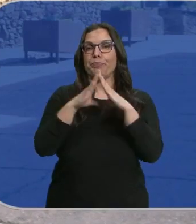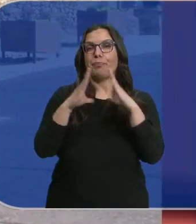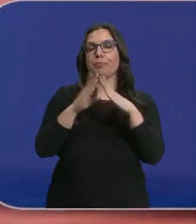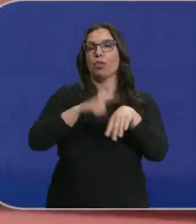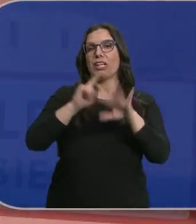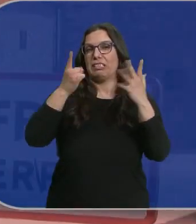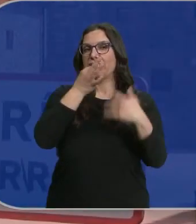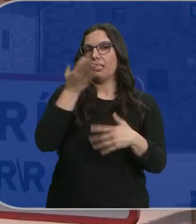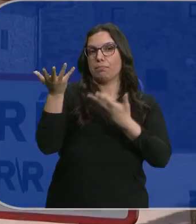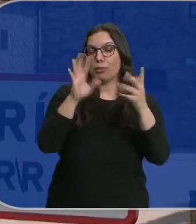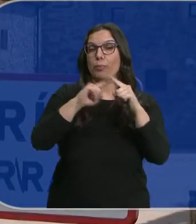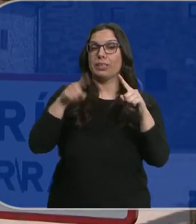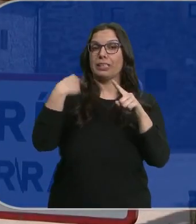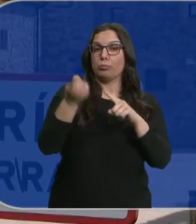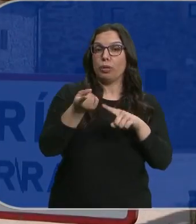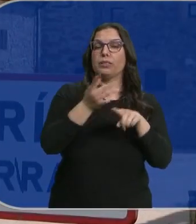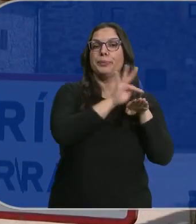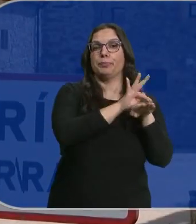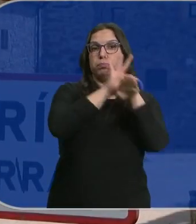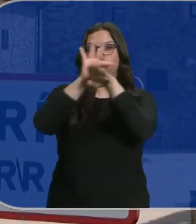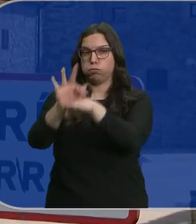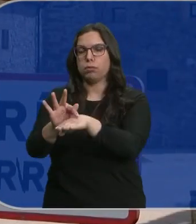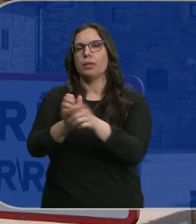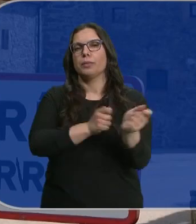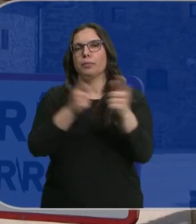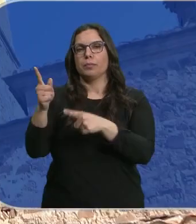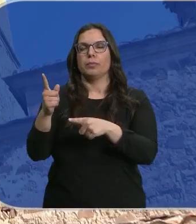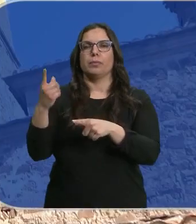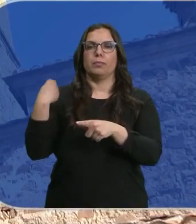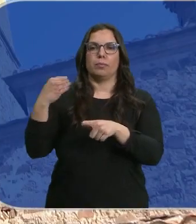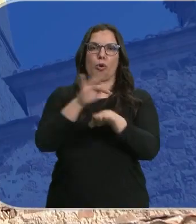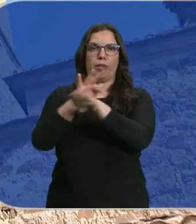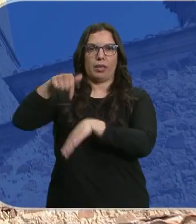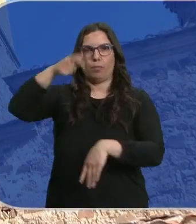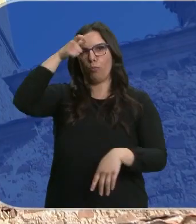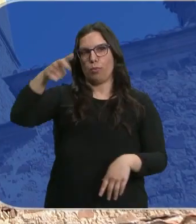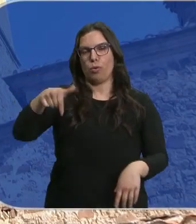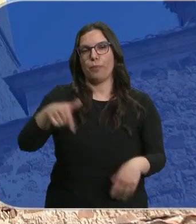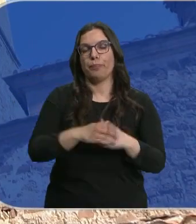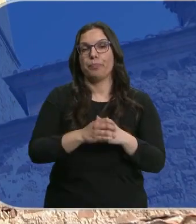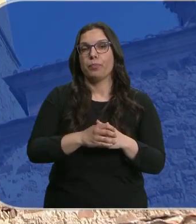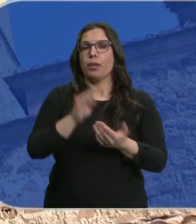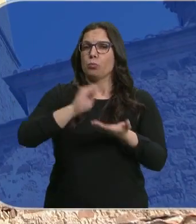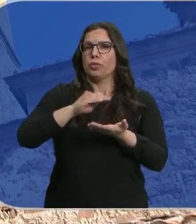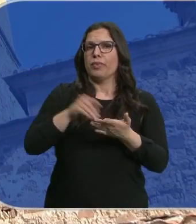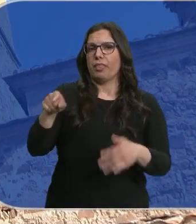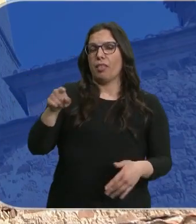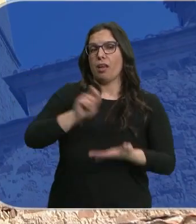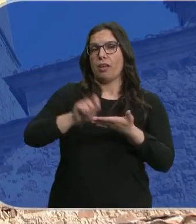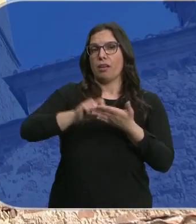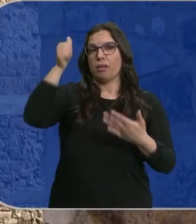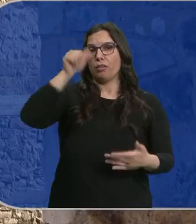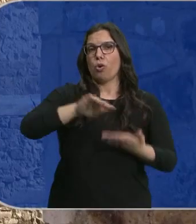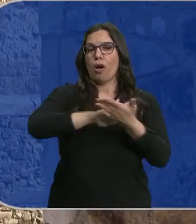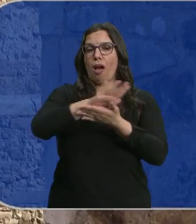comience sobre las 6 de la tarde y que posteriormente el cuerpo del escritor sea trasladado al Campo Santo de esta localidad. En más de una ocasión, Fernando Sánchez Dragó